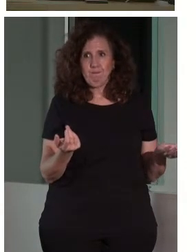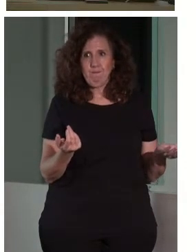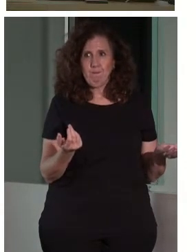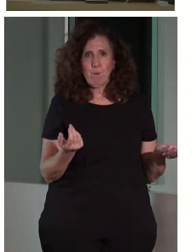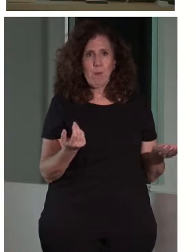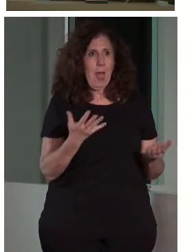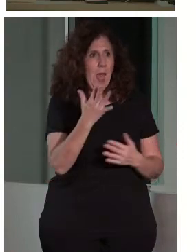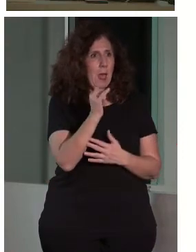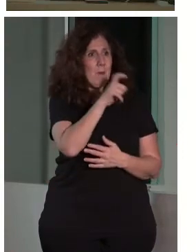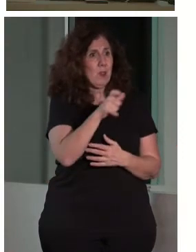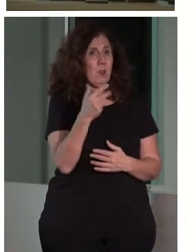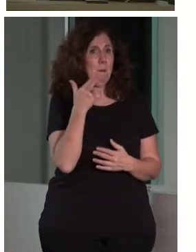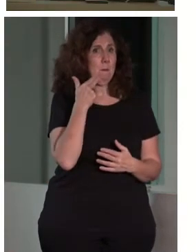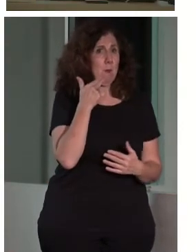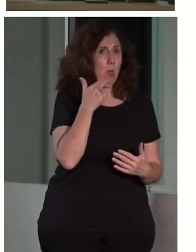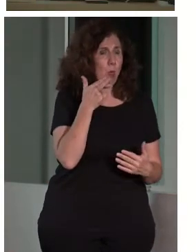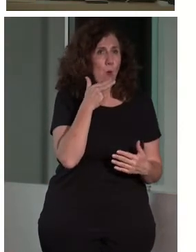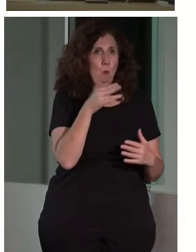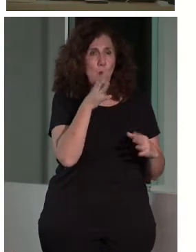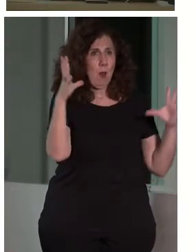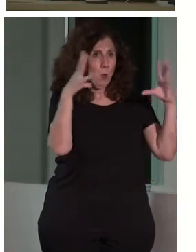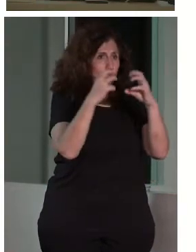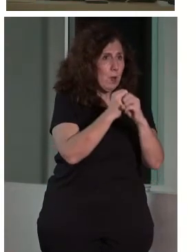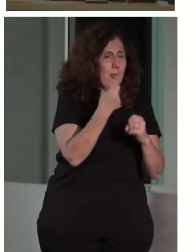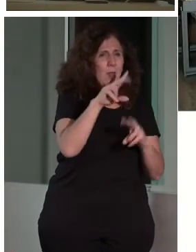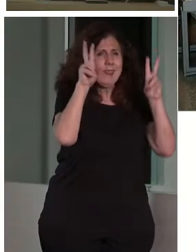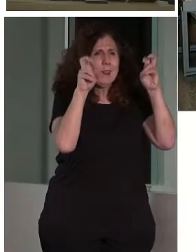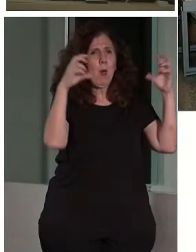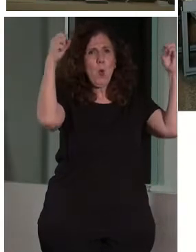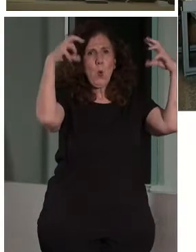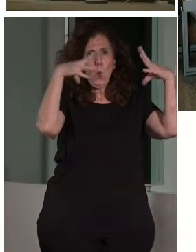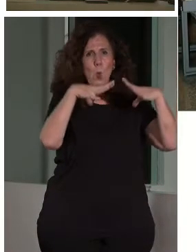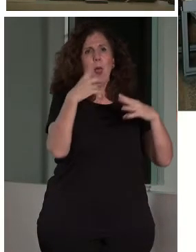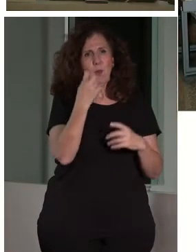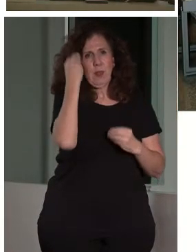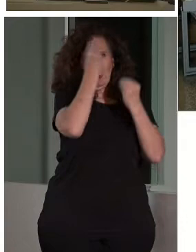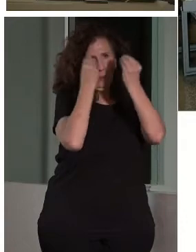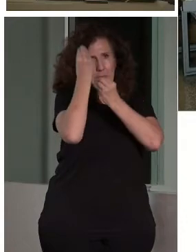habrá gente que tendrá miedo. Entonces, la cuestión de la luz es una cuestión que tenemos que hacérnosla pensar.